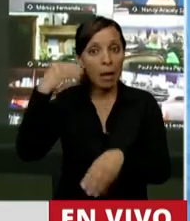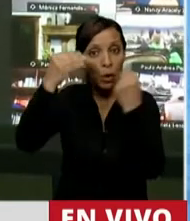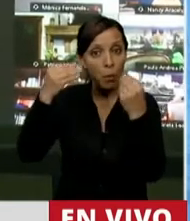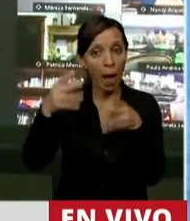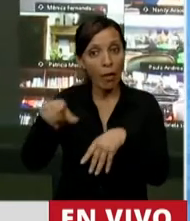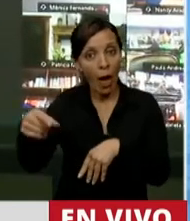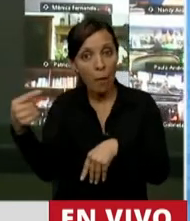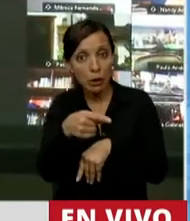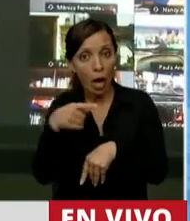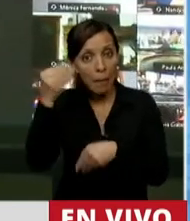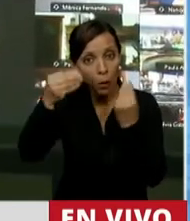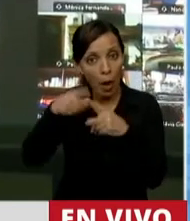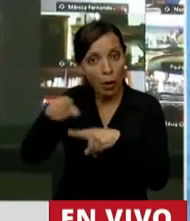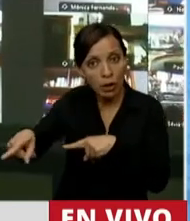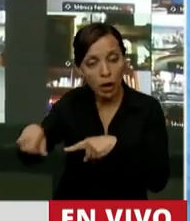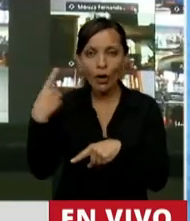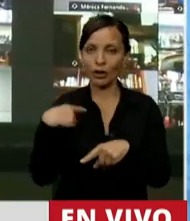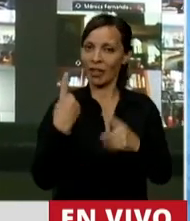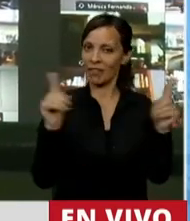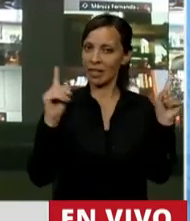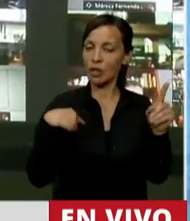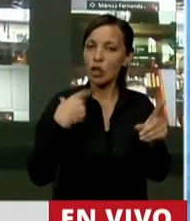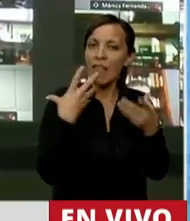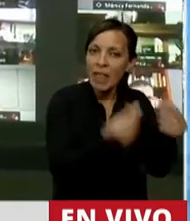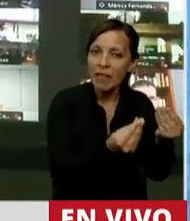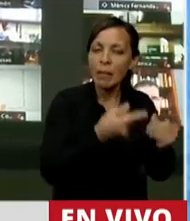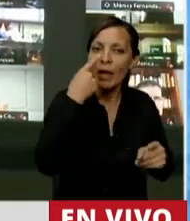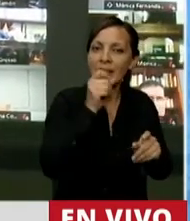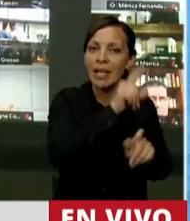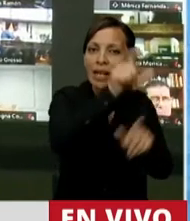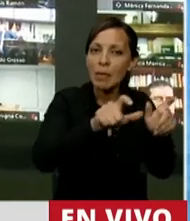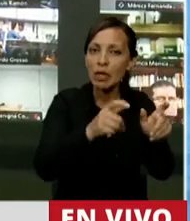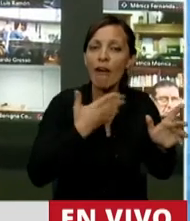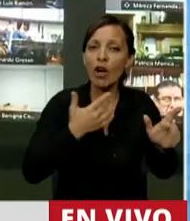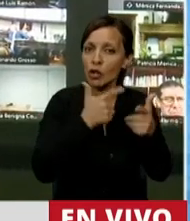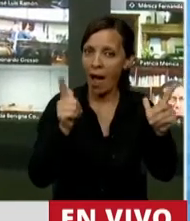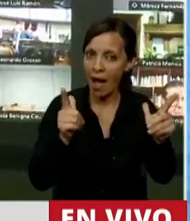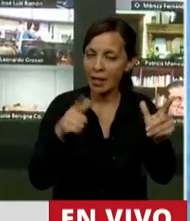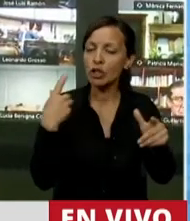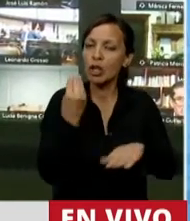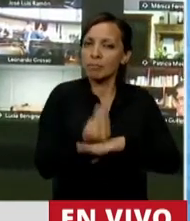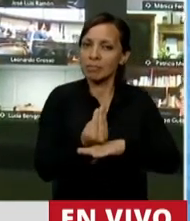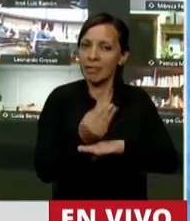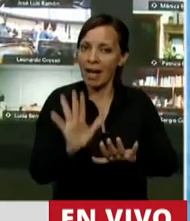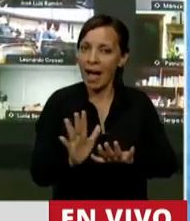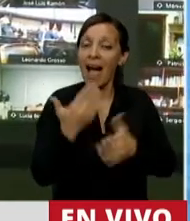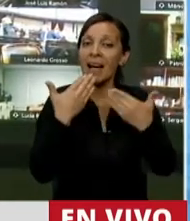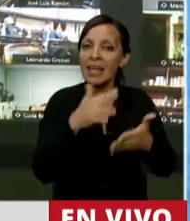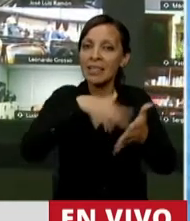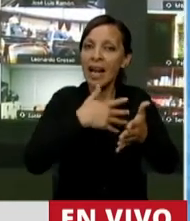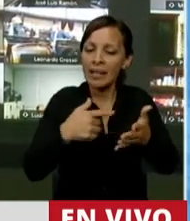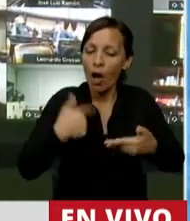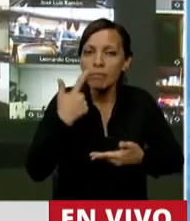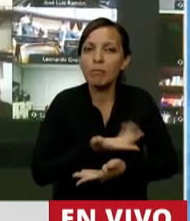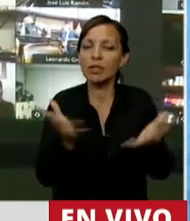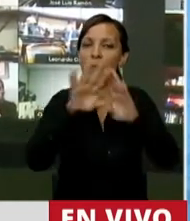a la oposición. Nosotros aquí venimos a defender los intereses de quienes muchas veces no tienen voz, y que a partir de la agenda que hemos planteado hoy en este